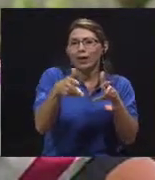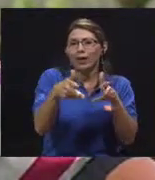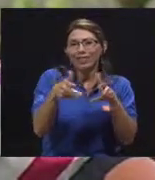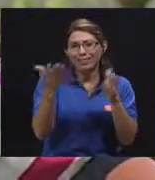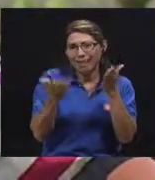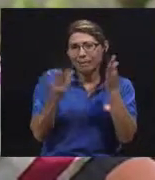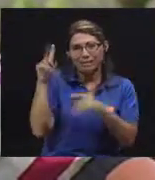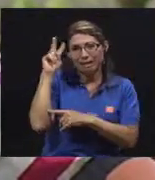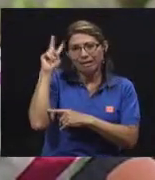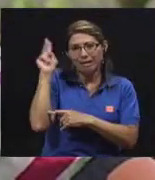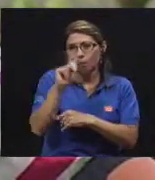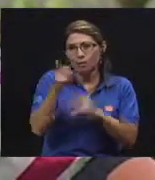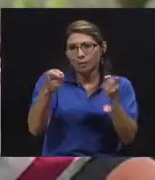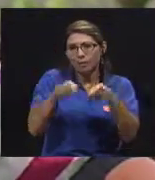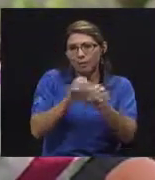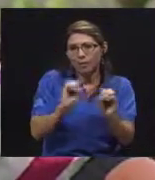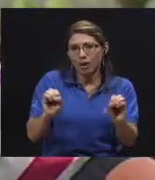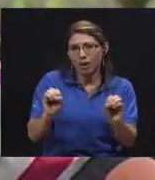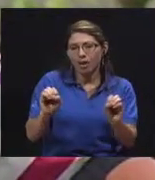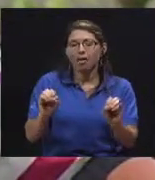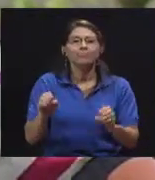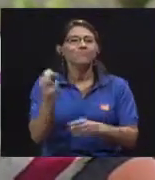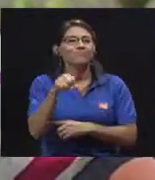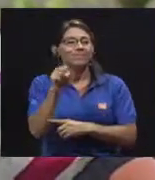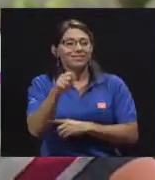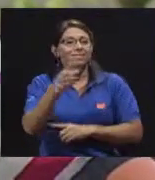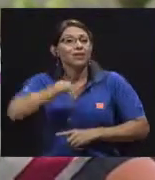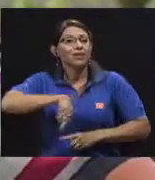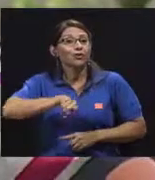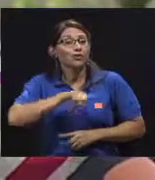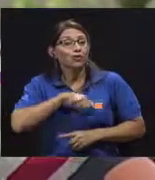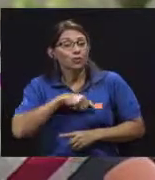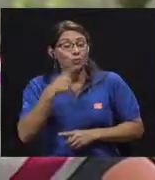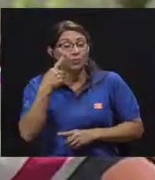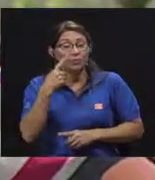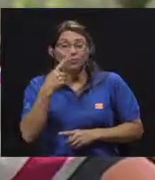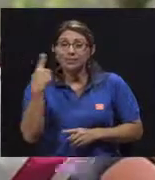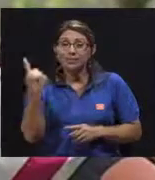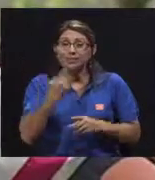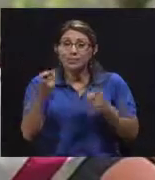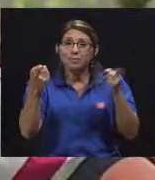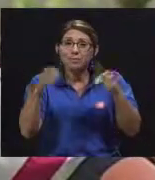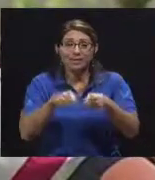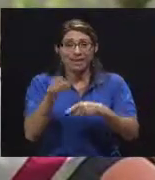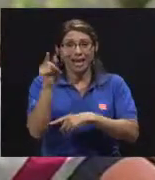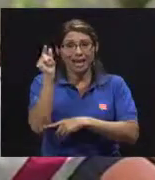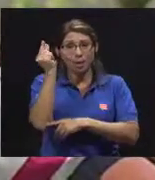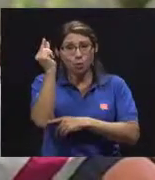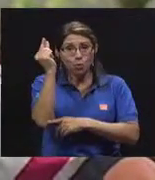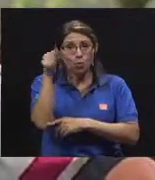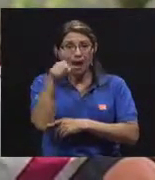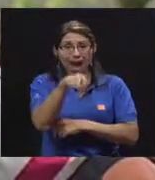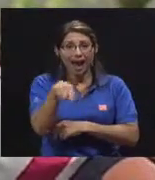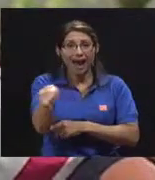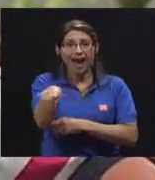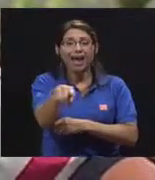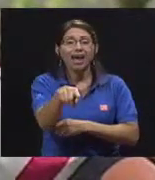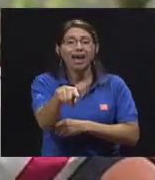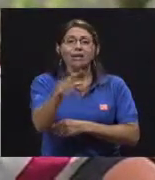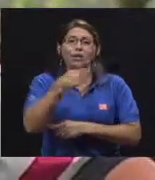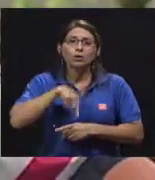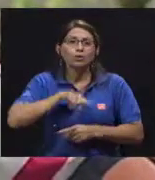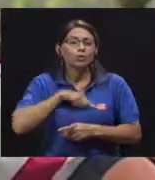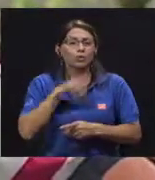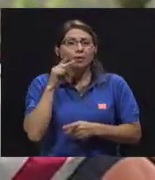bruca, que el 90% de las 12 horas del día pasa colapsada. Y, pues, sí ocupamos llegar rápido a un